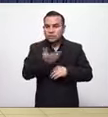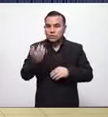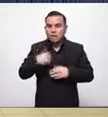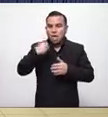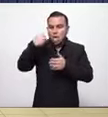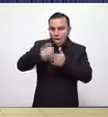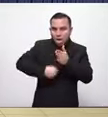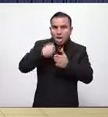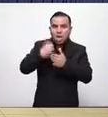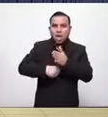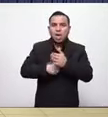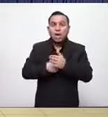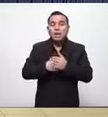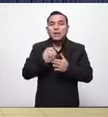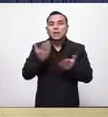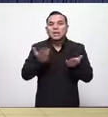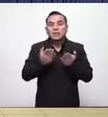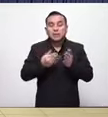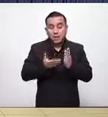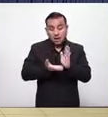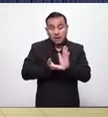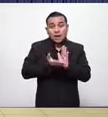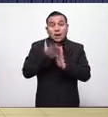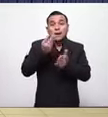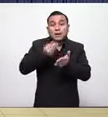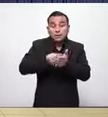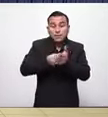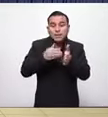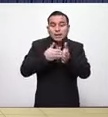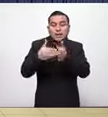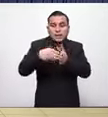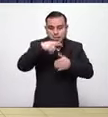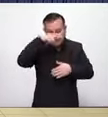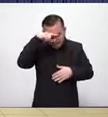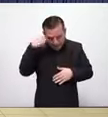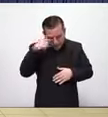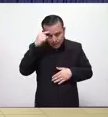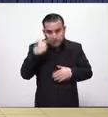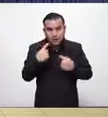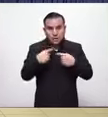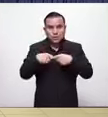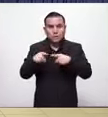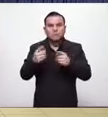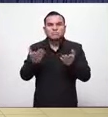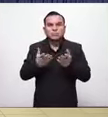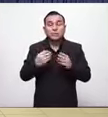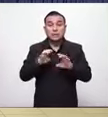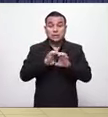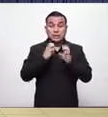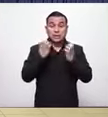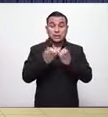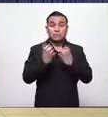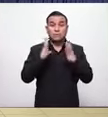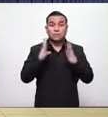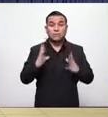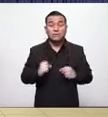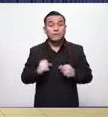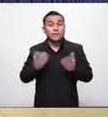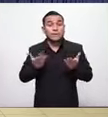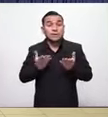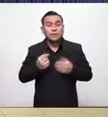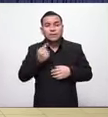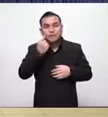la reapertura económica que y seguimos acá y nosotros también como equipo de gobierno entonces